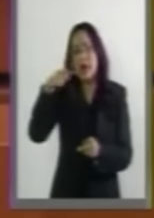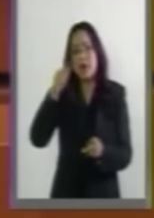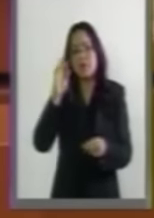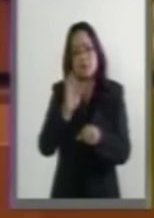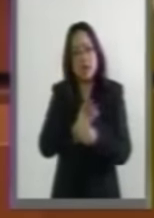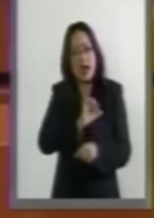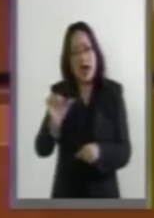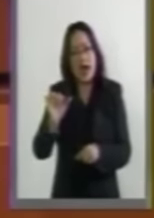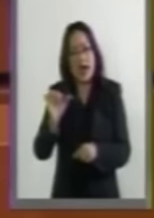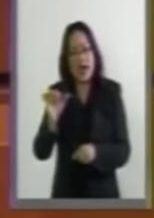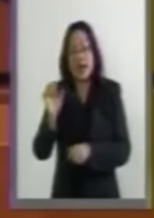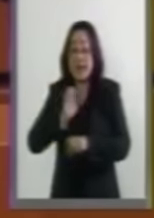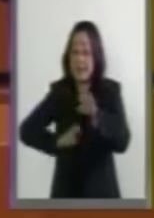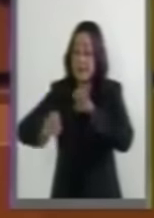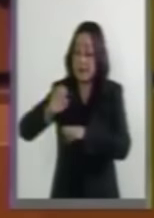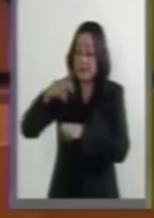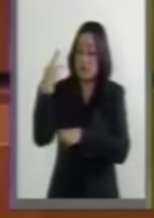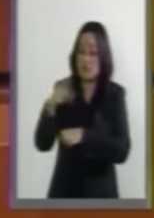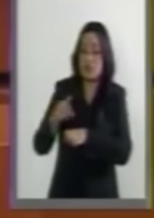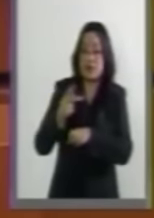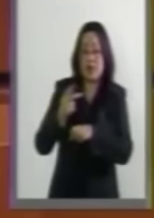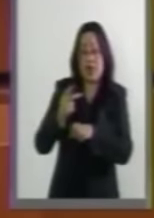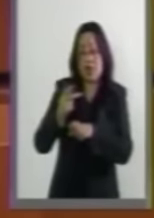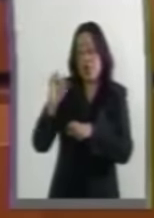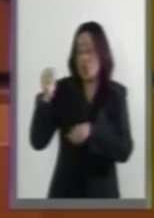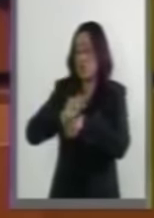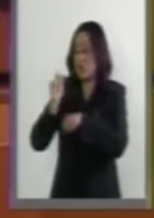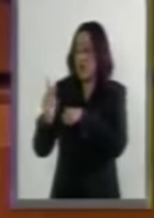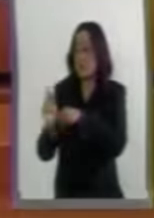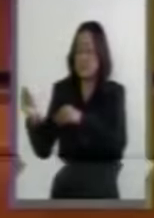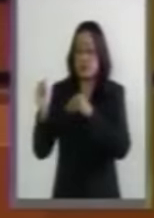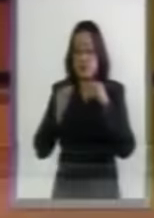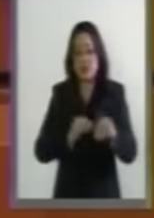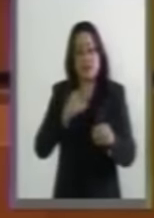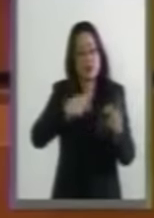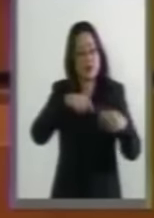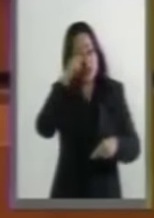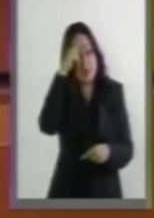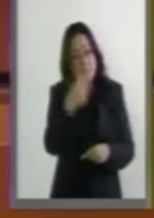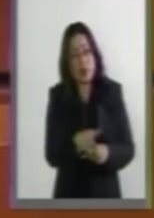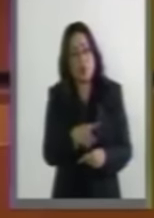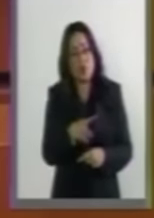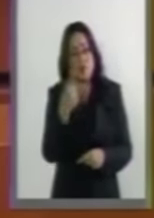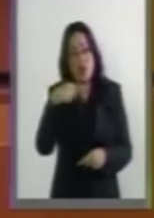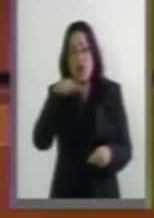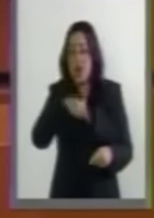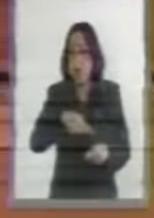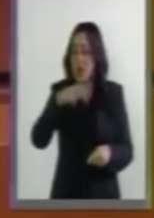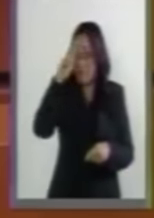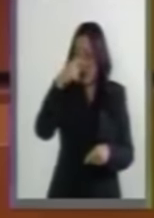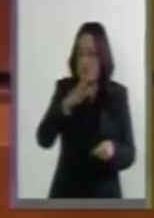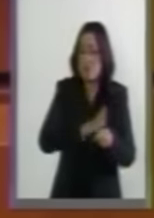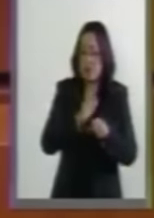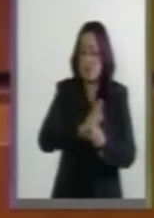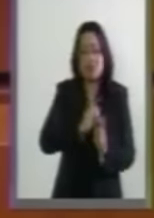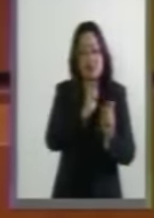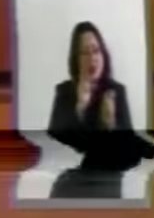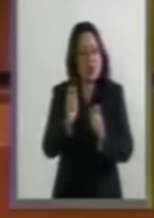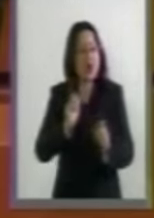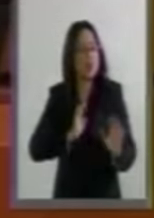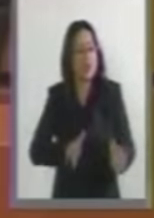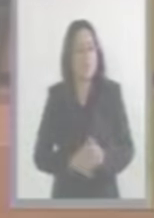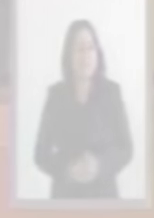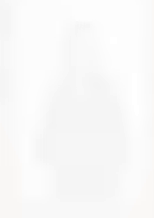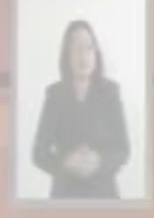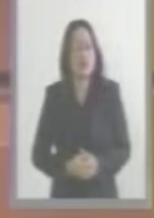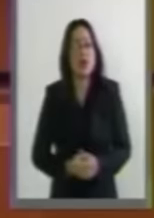a las empresas transnacionales que ya están designadas para ocupar los puertos de México. Estamos perdiendo el